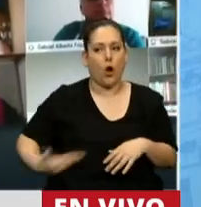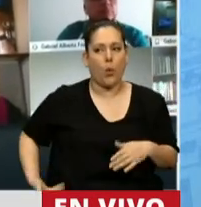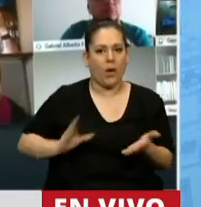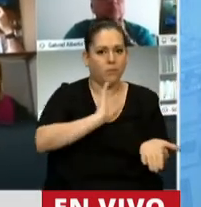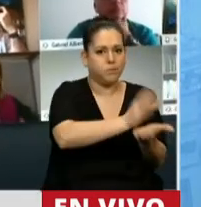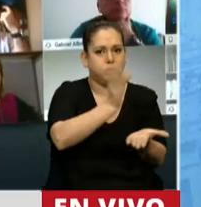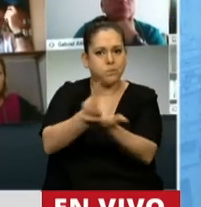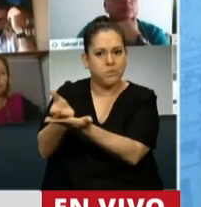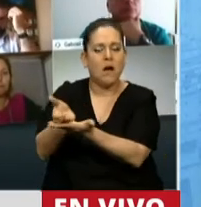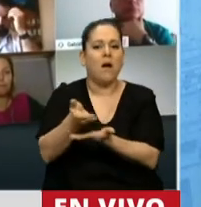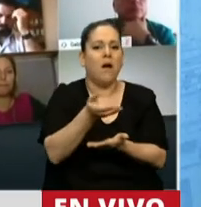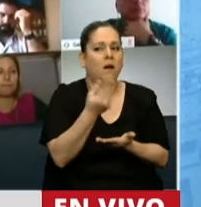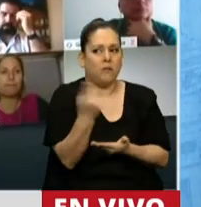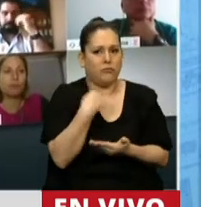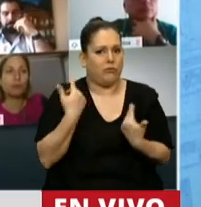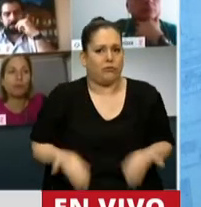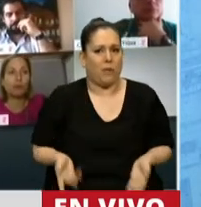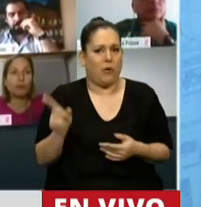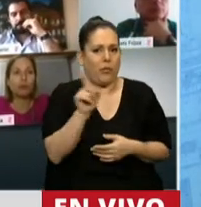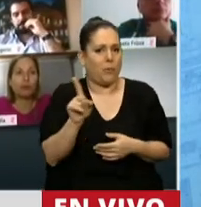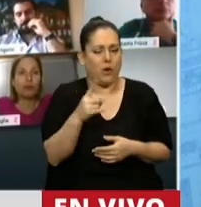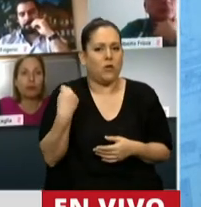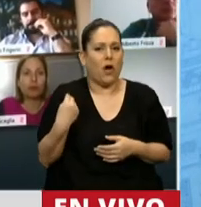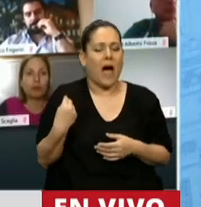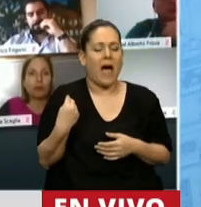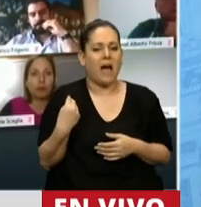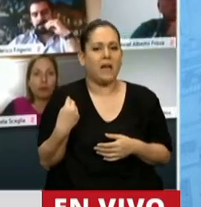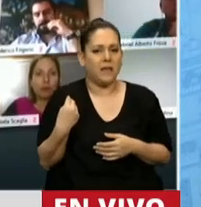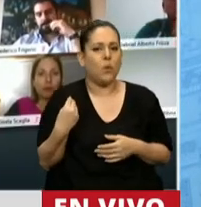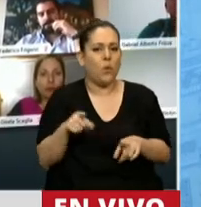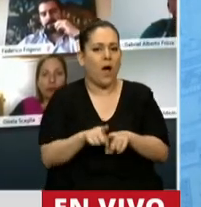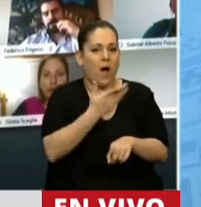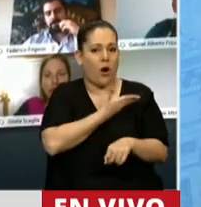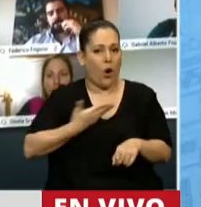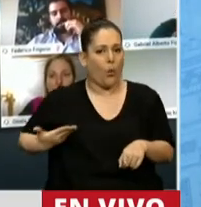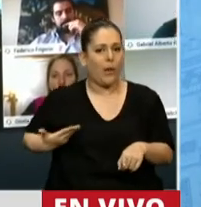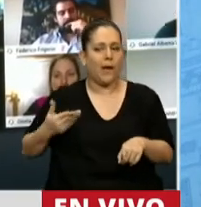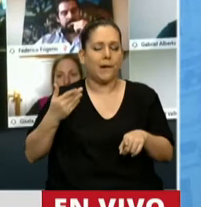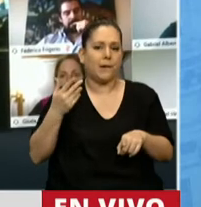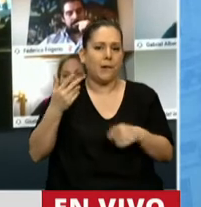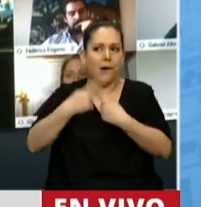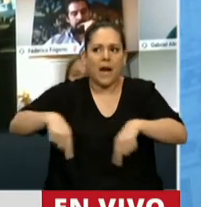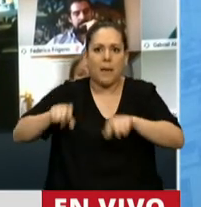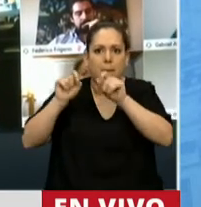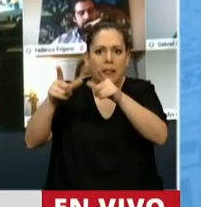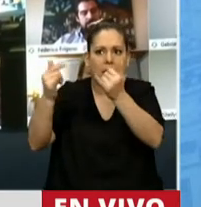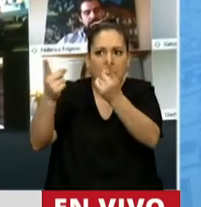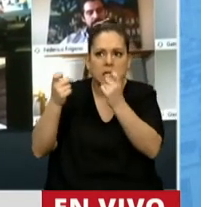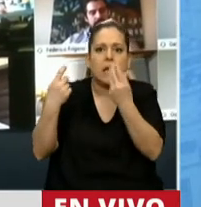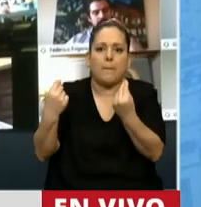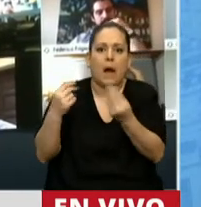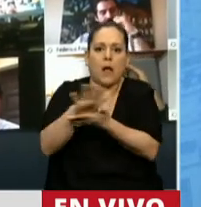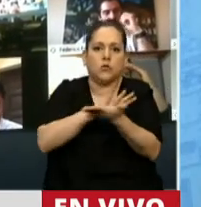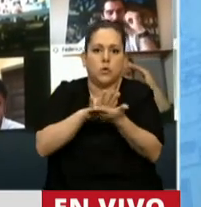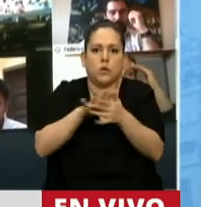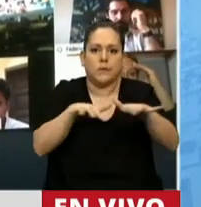es que nosotros no estamos dispuestos a evitar que el gobierno cuente con las herramientas que necesita para enfrentar la